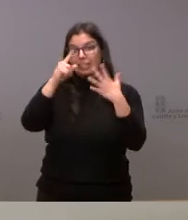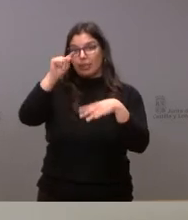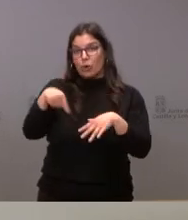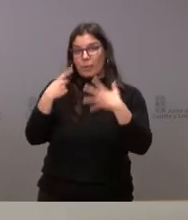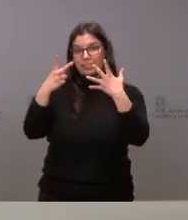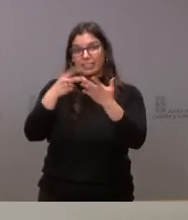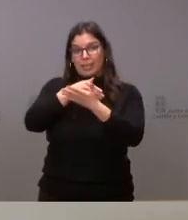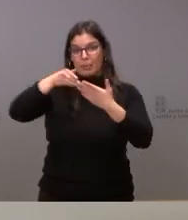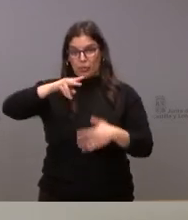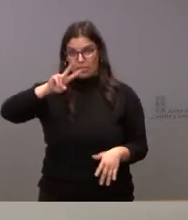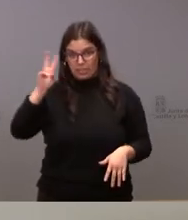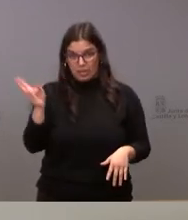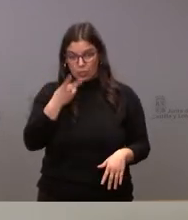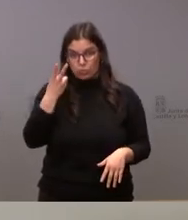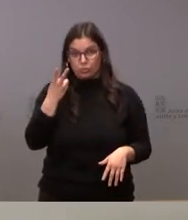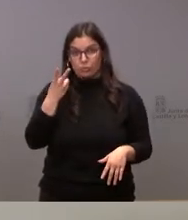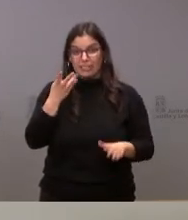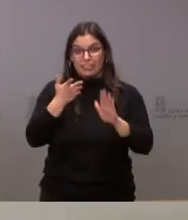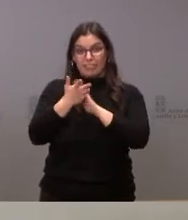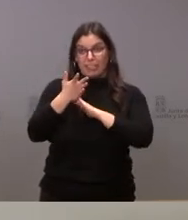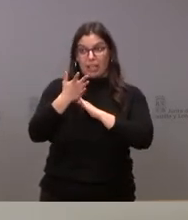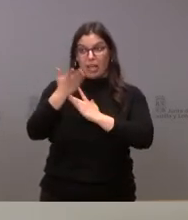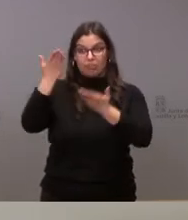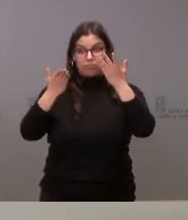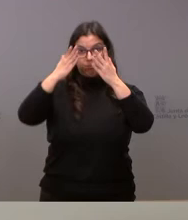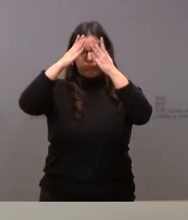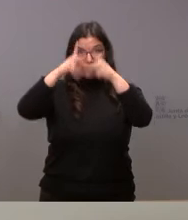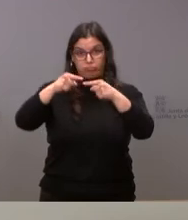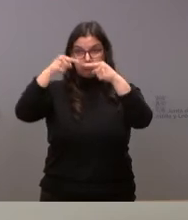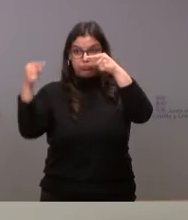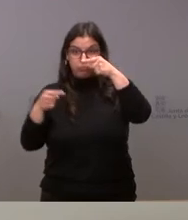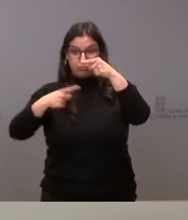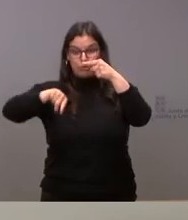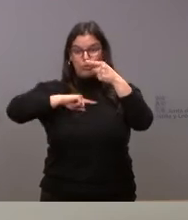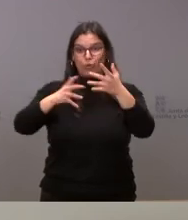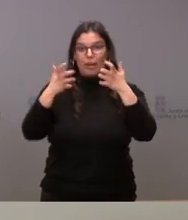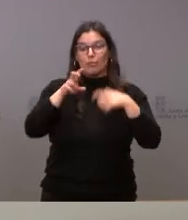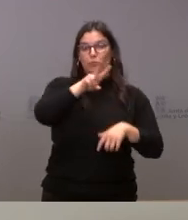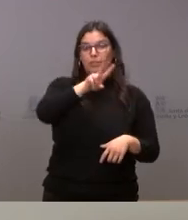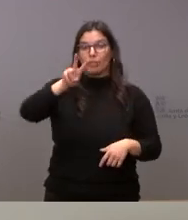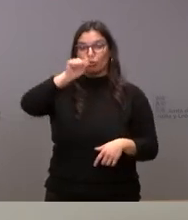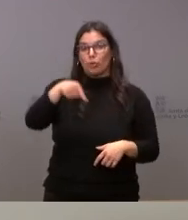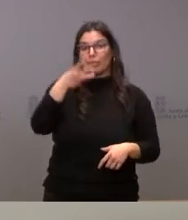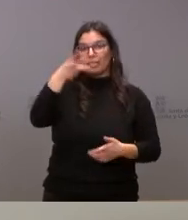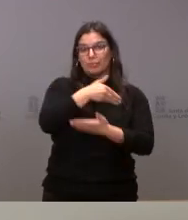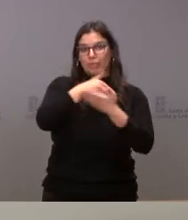millones de euros y, por tanto, el saldo comercial positivo a favor de Castilla y León fue de 22,3 millones.